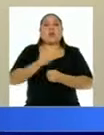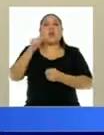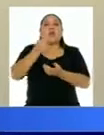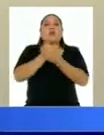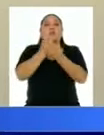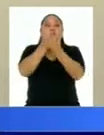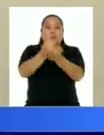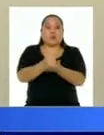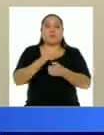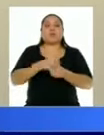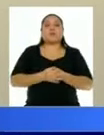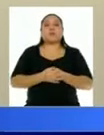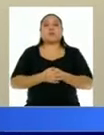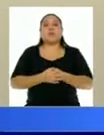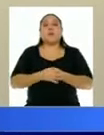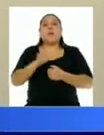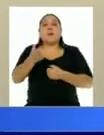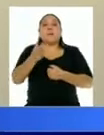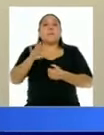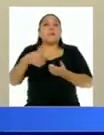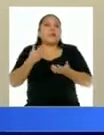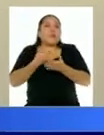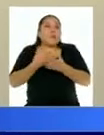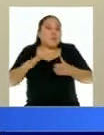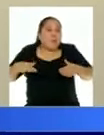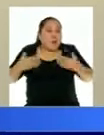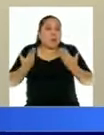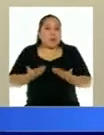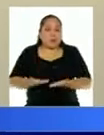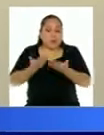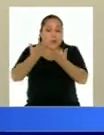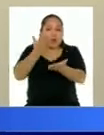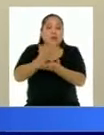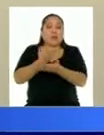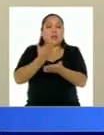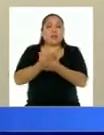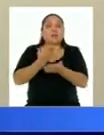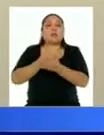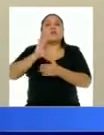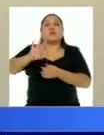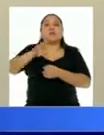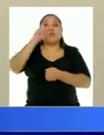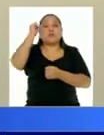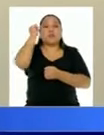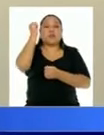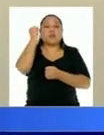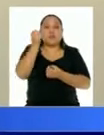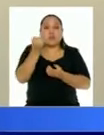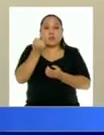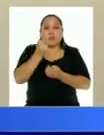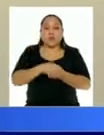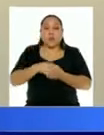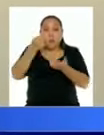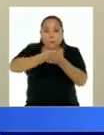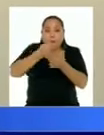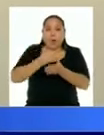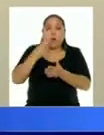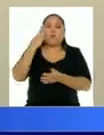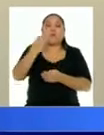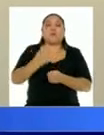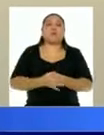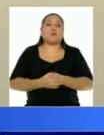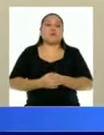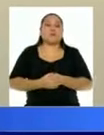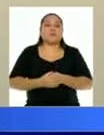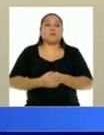ayuda para poder garantizar el derecho que se tiene a una pensión en el futuro. ¿No hay